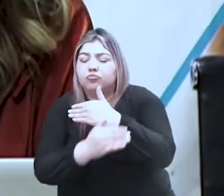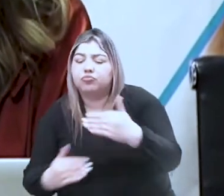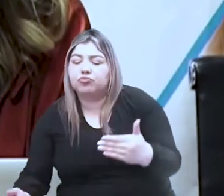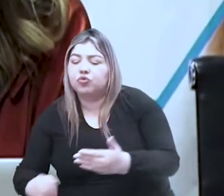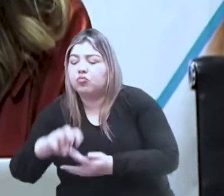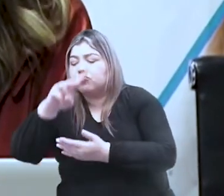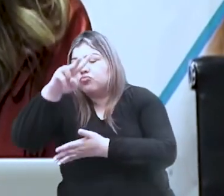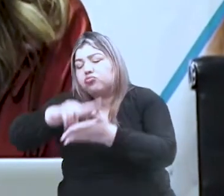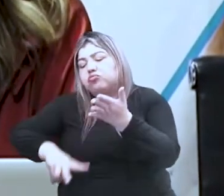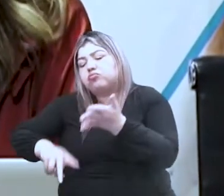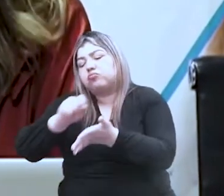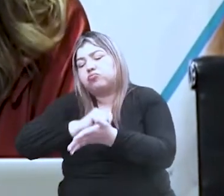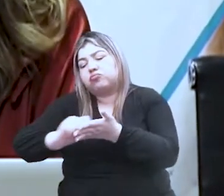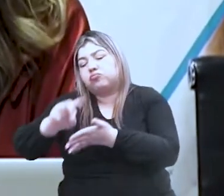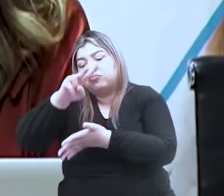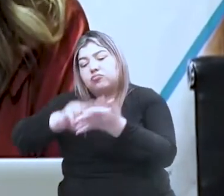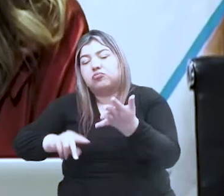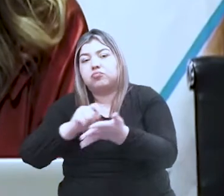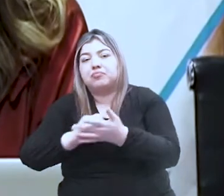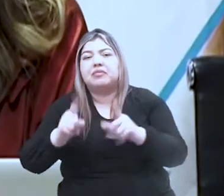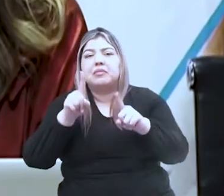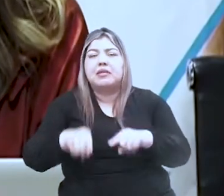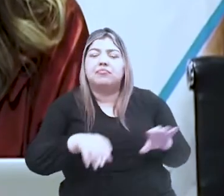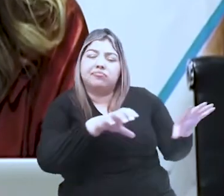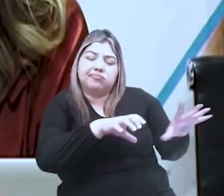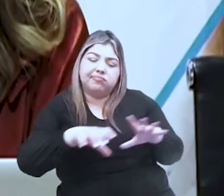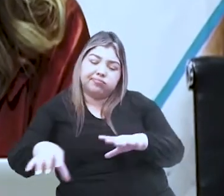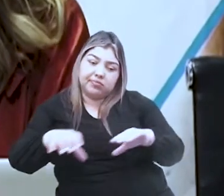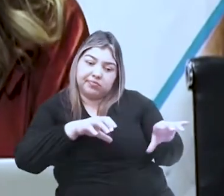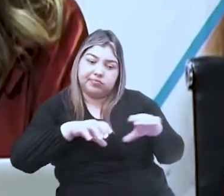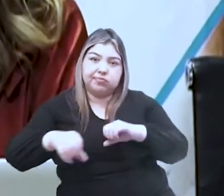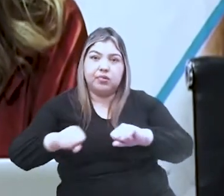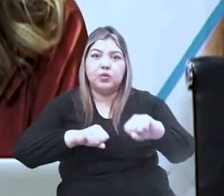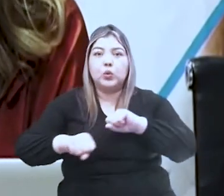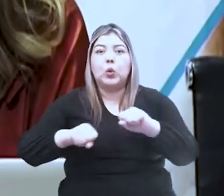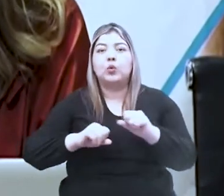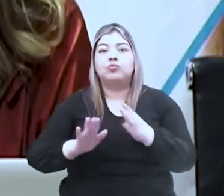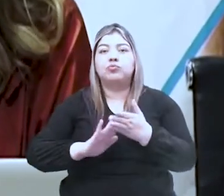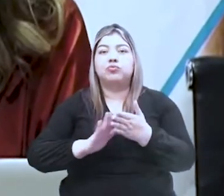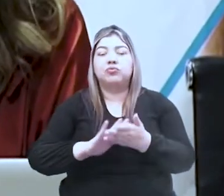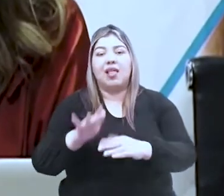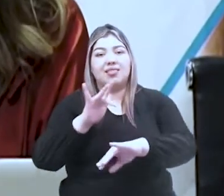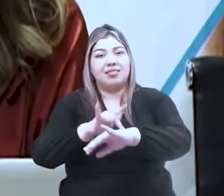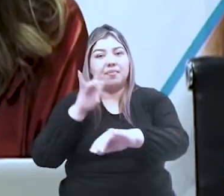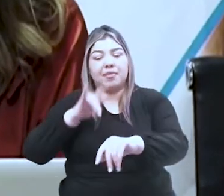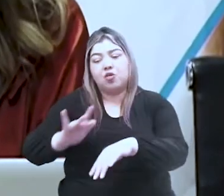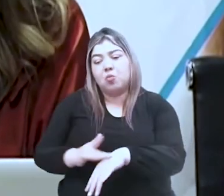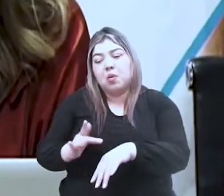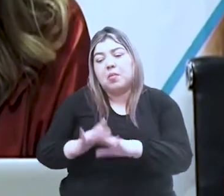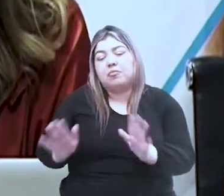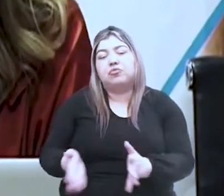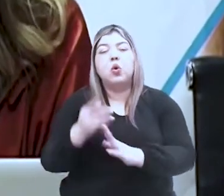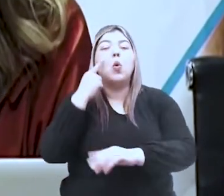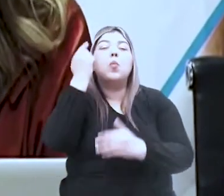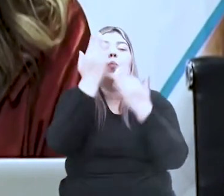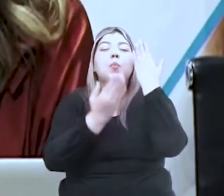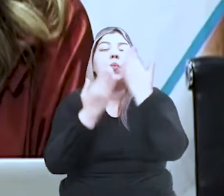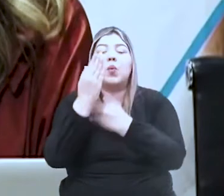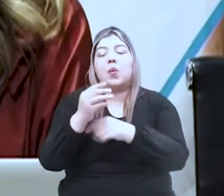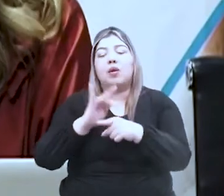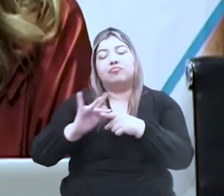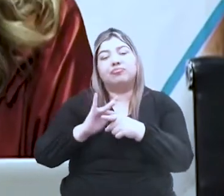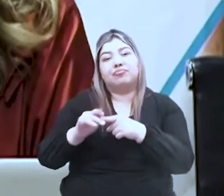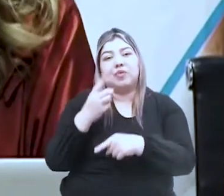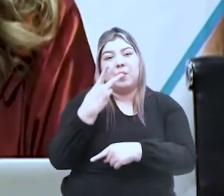lectura y escritura, además de acciones de remediación temprana con un piloto en el 2020. Con este diagnóstico,